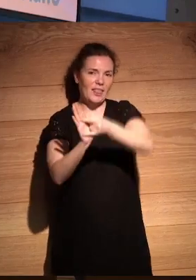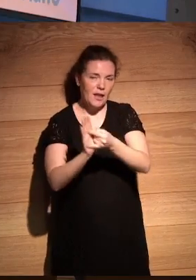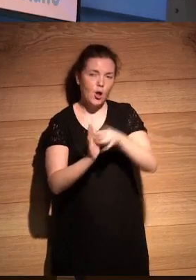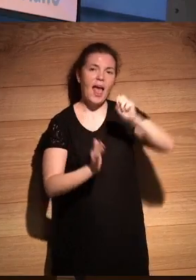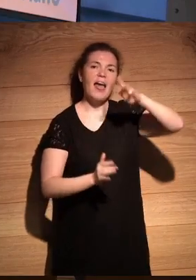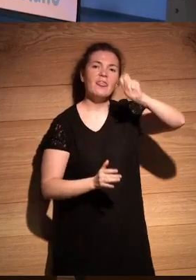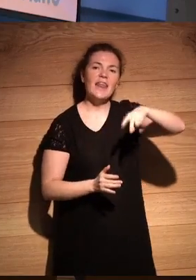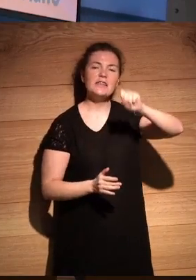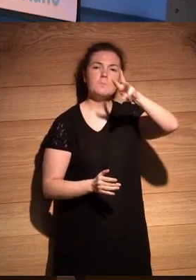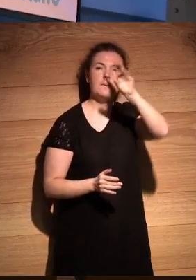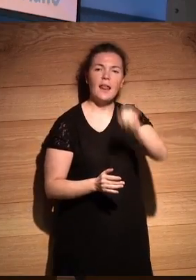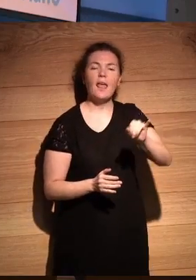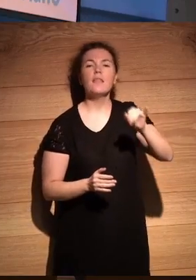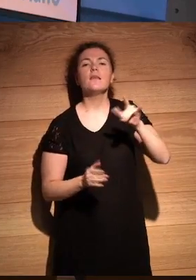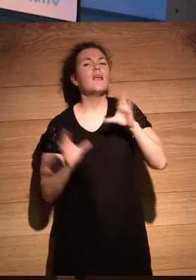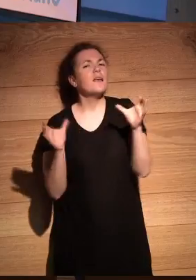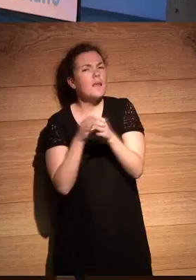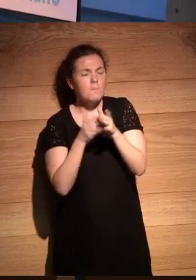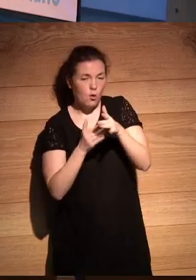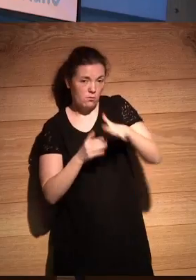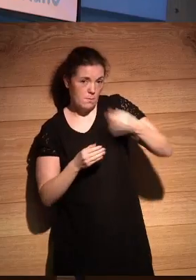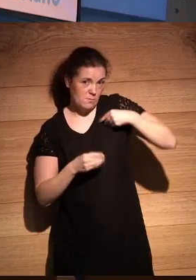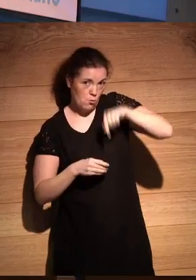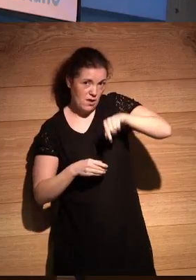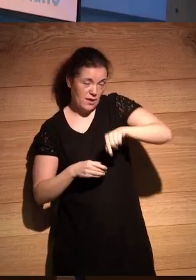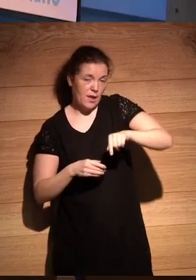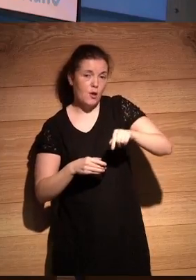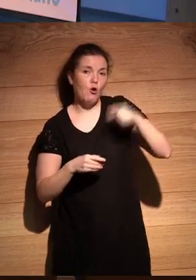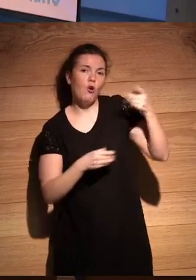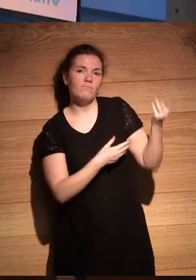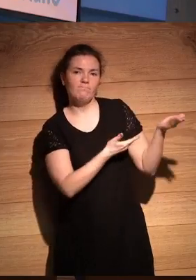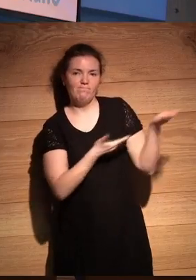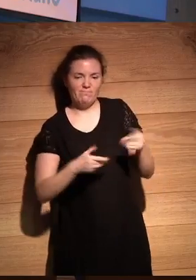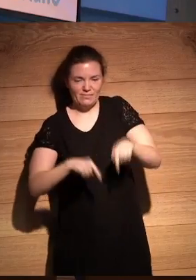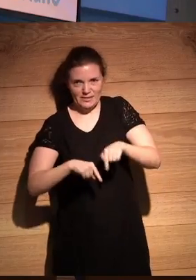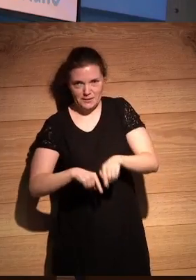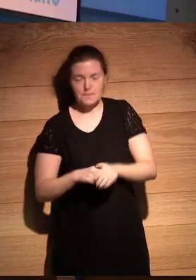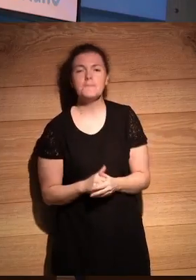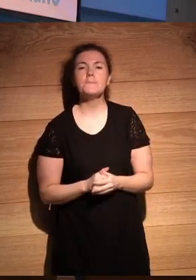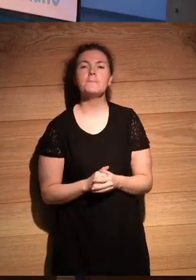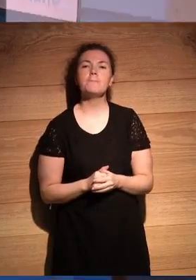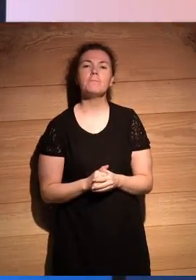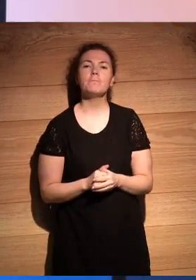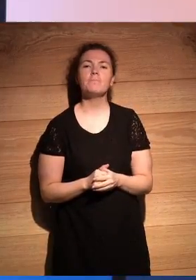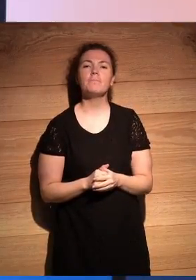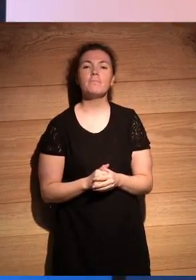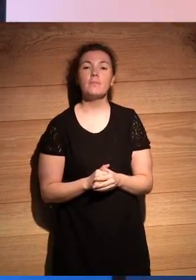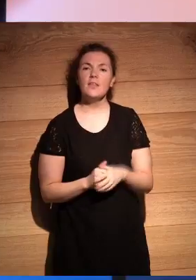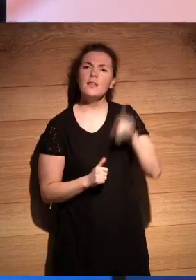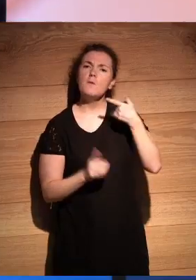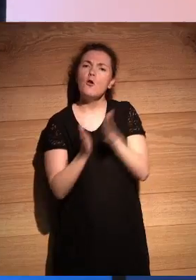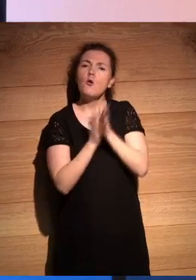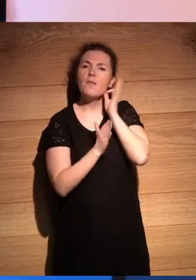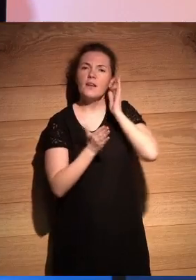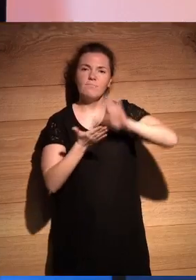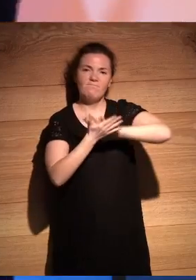Andrés Pérez Perruca, y a todo el equipo de este lugar que hoy nos acoge. Bueno, y por supuesto a nuestra compañera